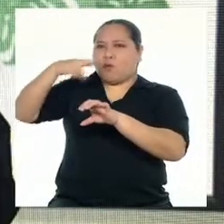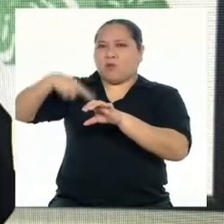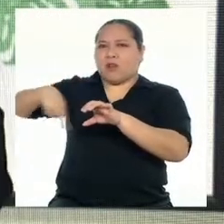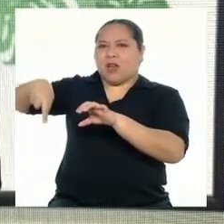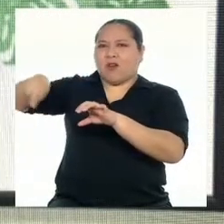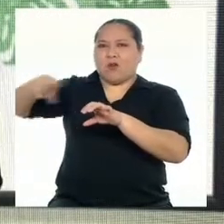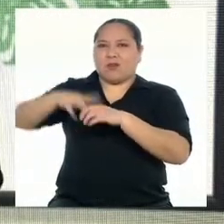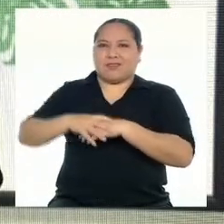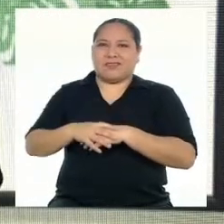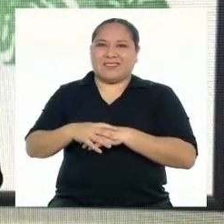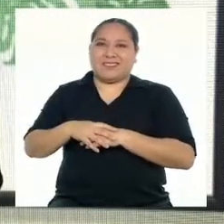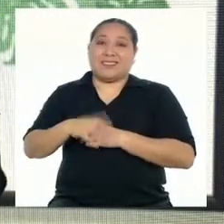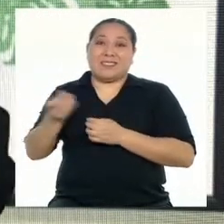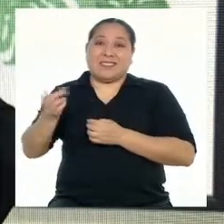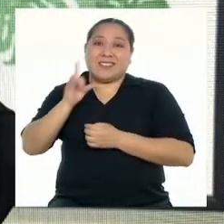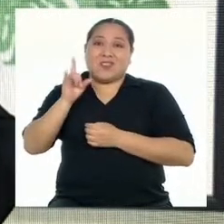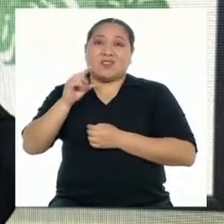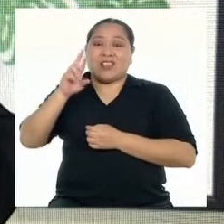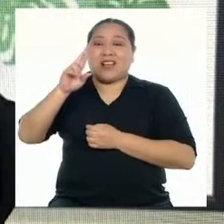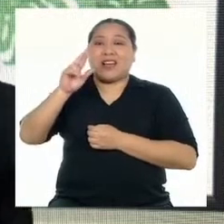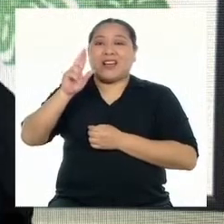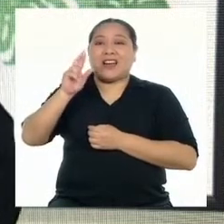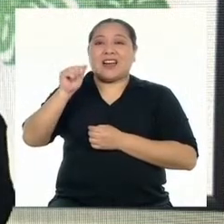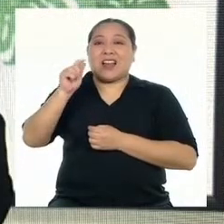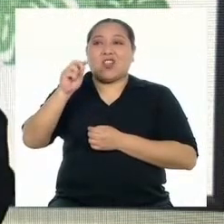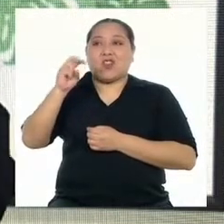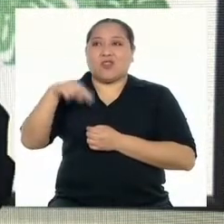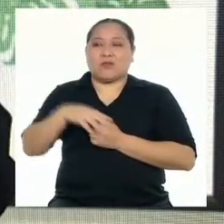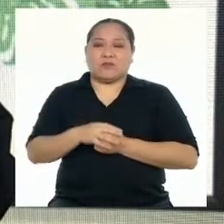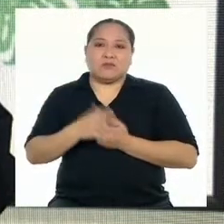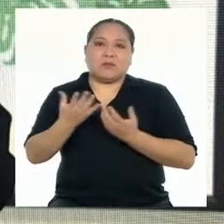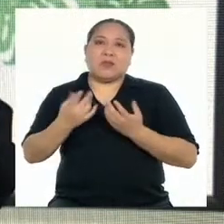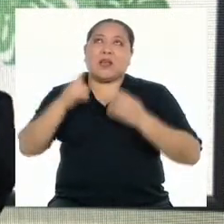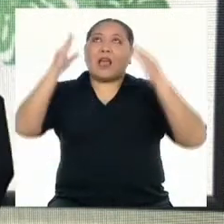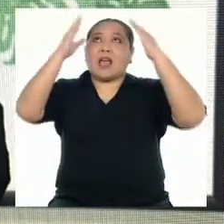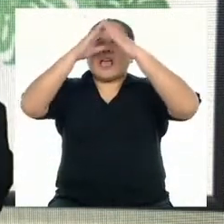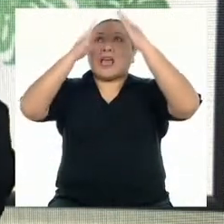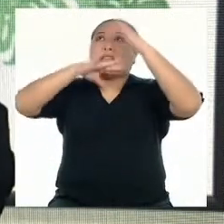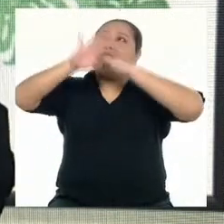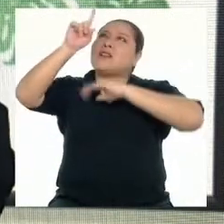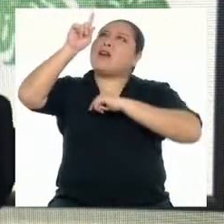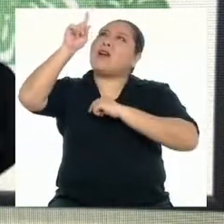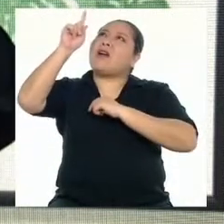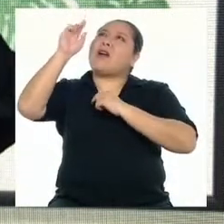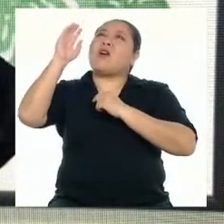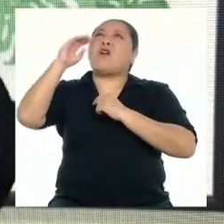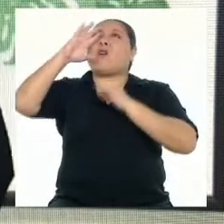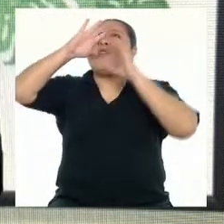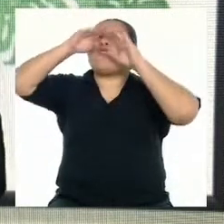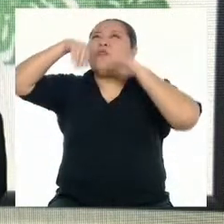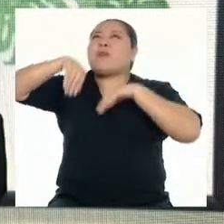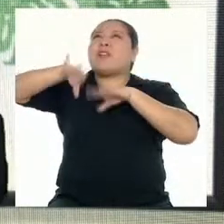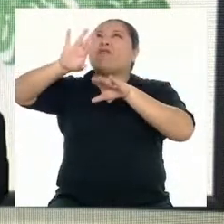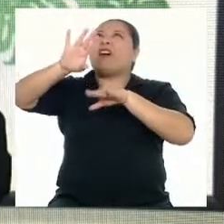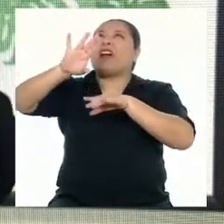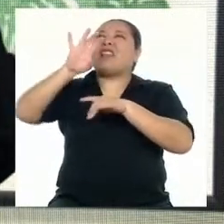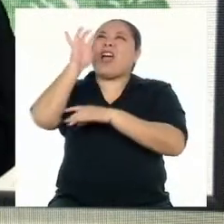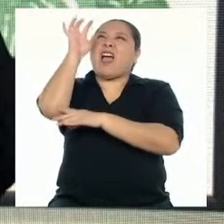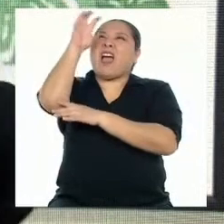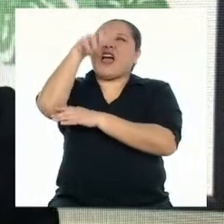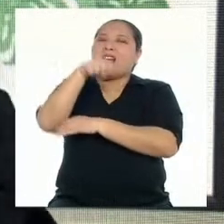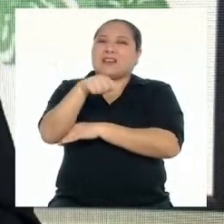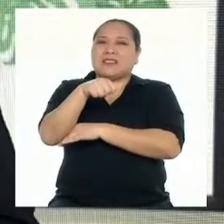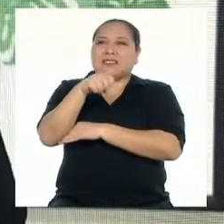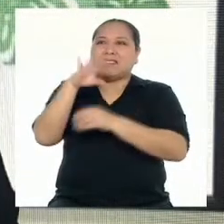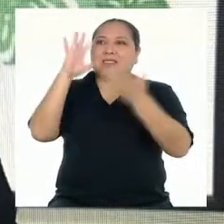Muy bien. De niños, a mí me ha pasado. Seguramente ustedes vemos el cielo. Mira, tiene forma de elefante, forma de dinosaurio. Se